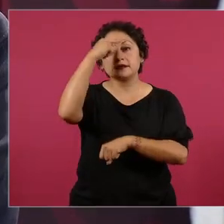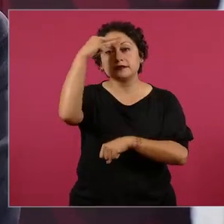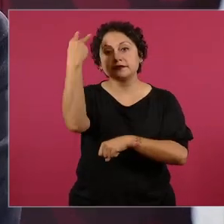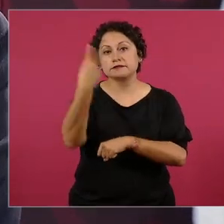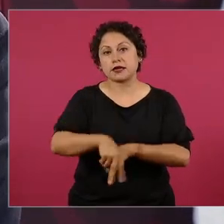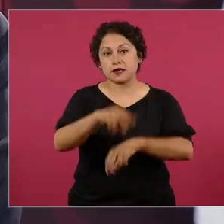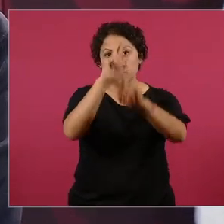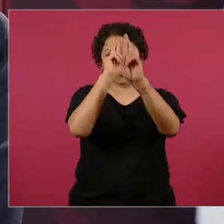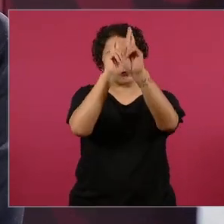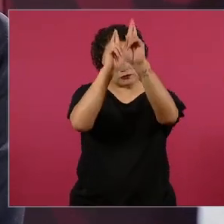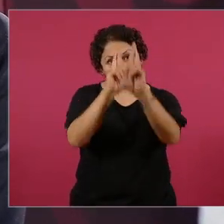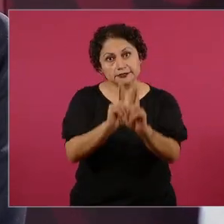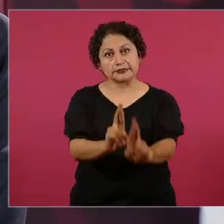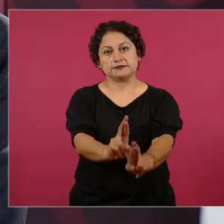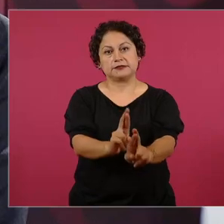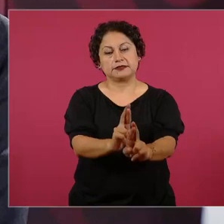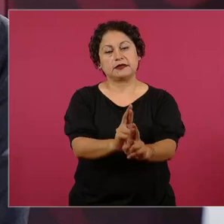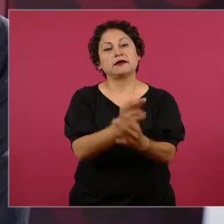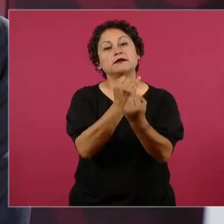cosa